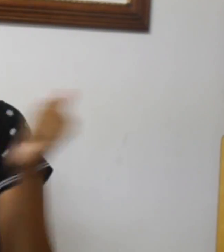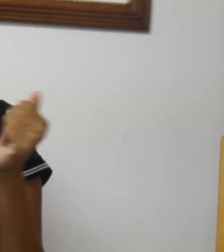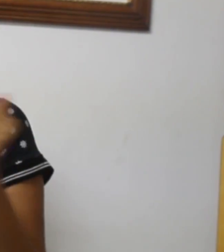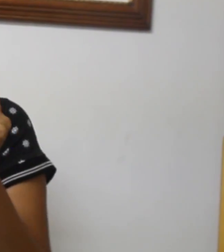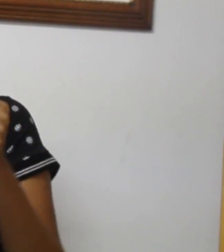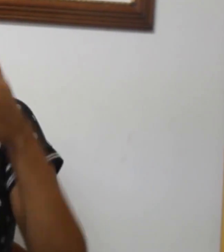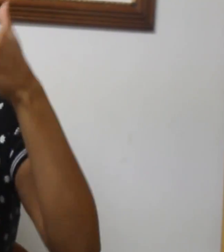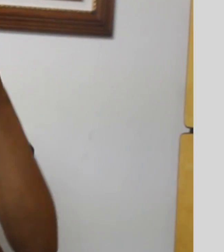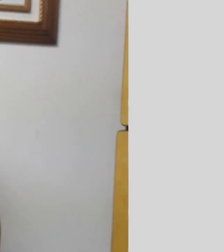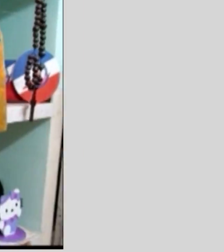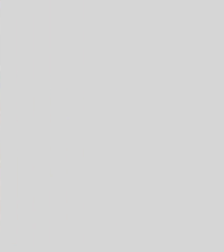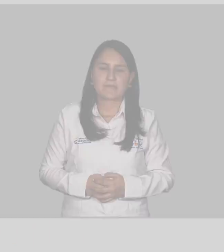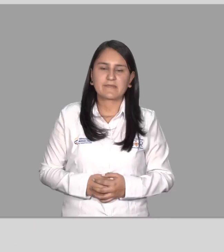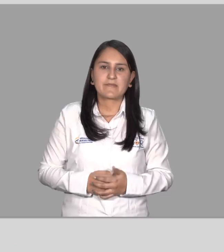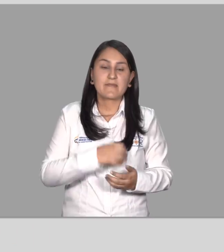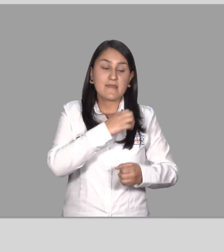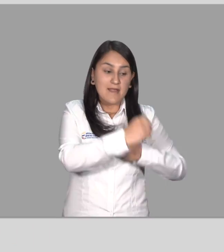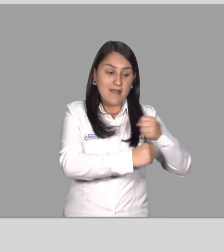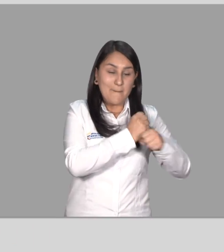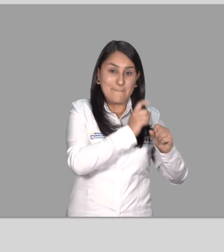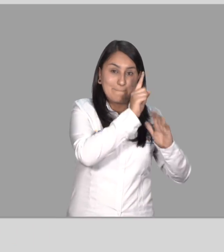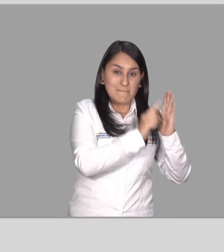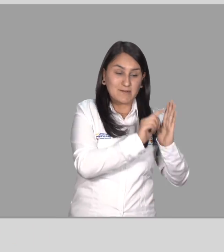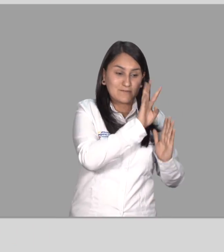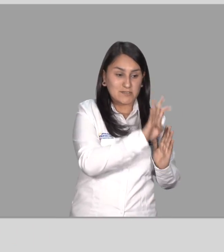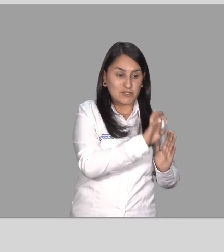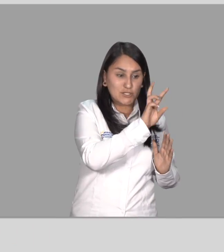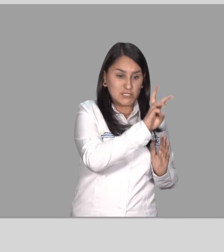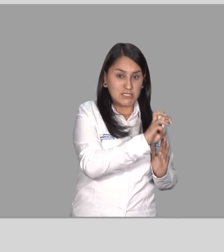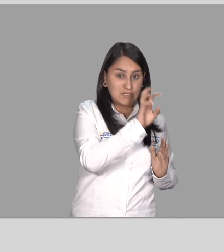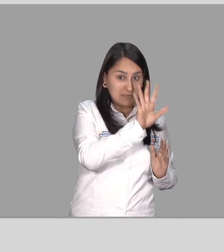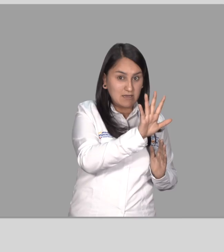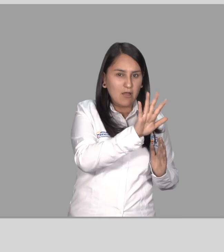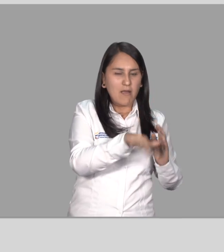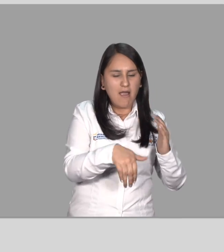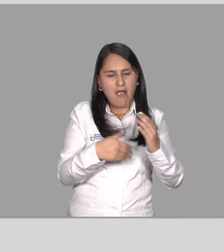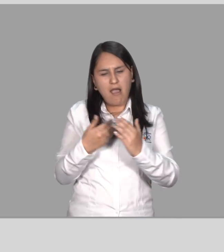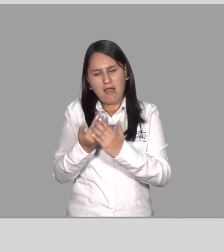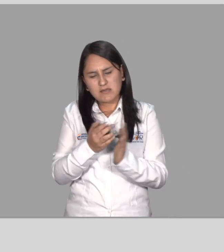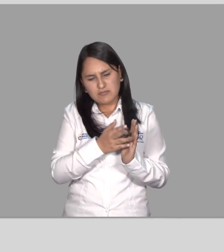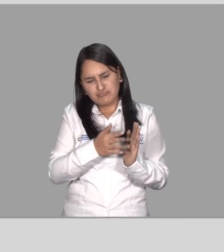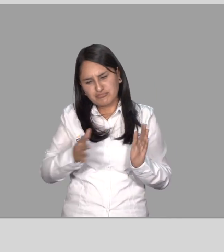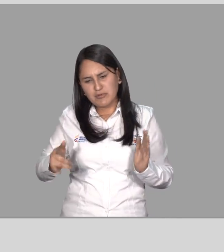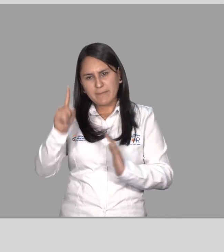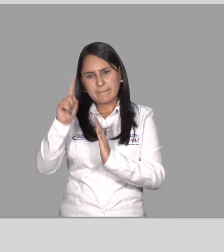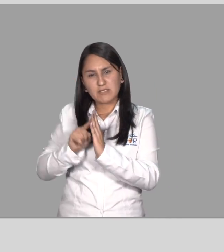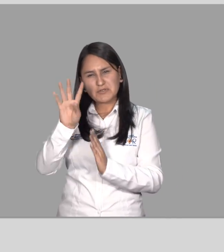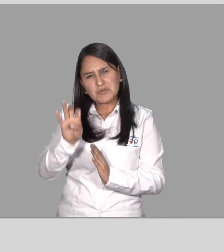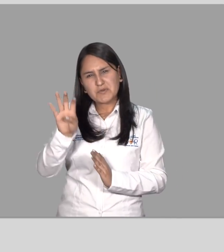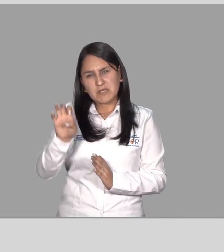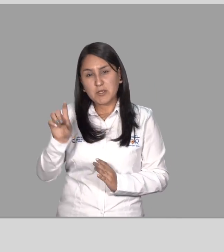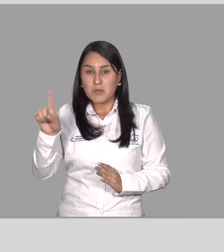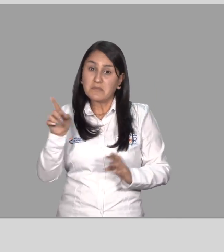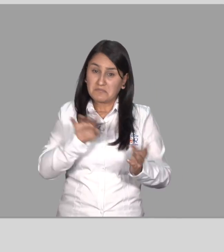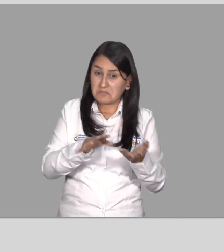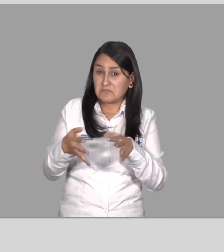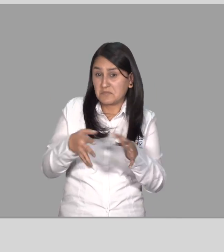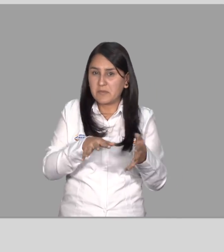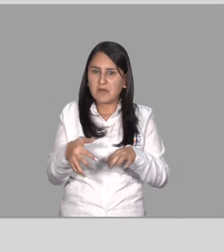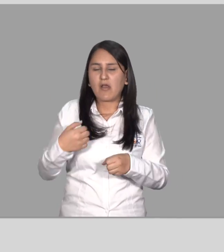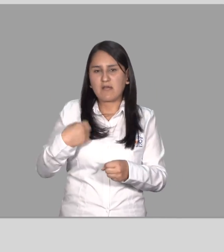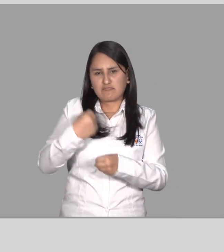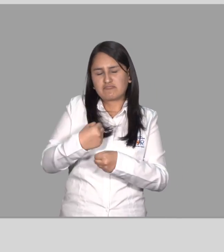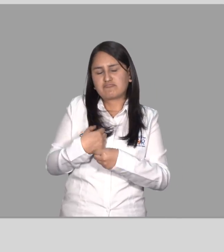Y se hacía inclusión Desde el año de 1985 hasta 1991 aproximadamente